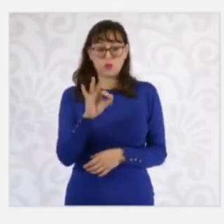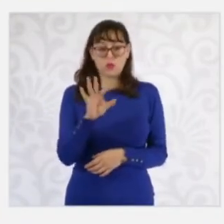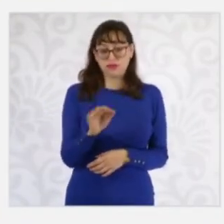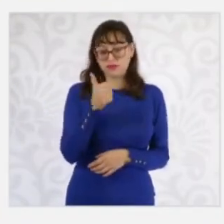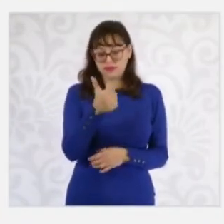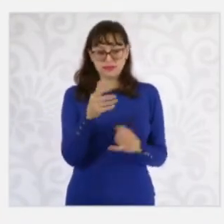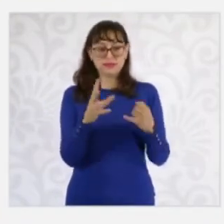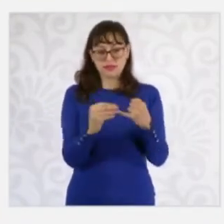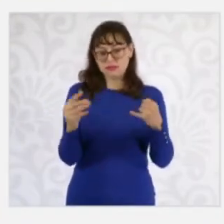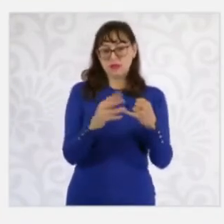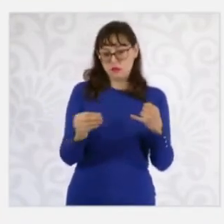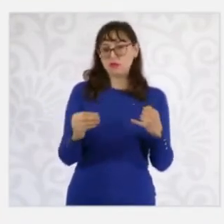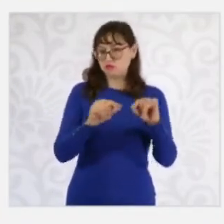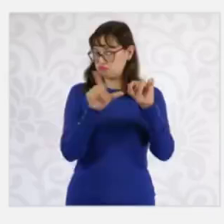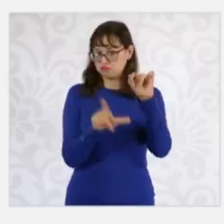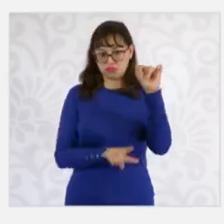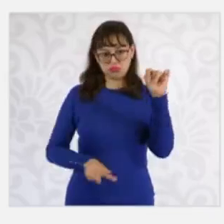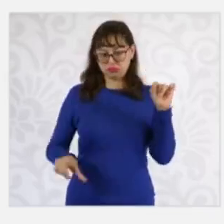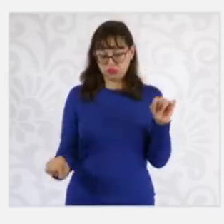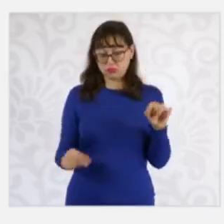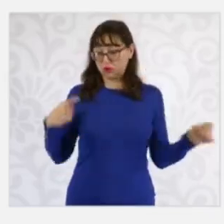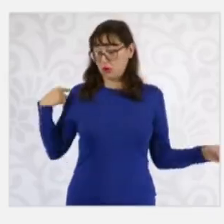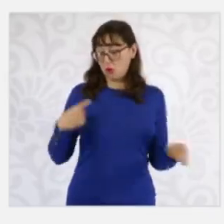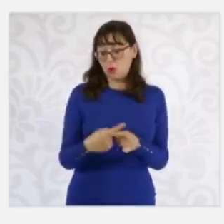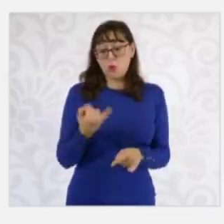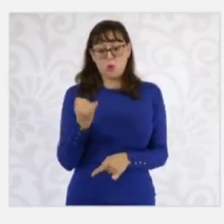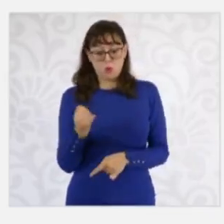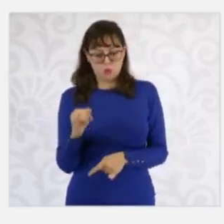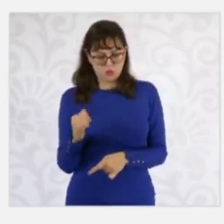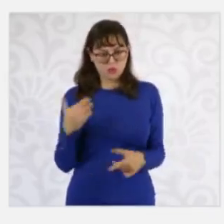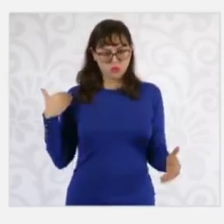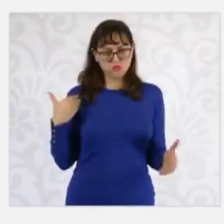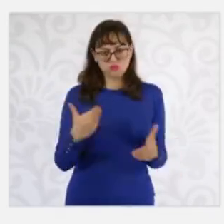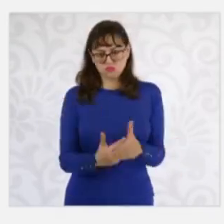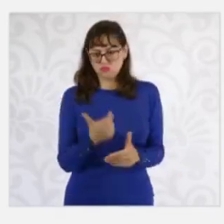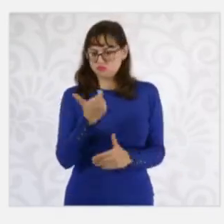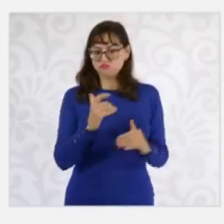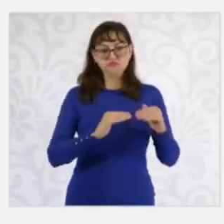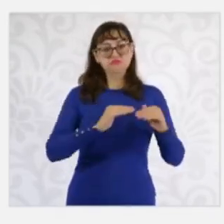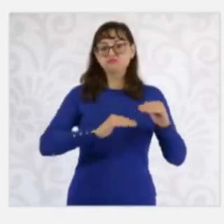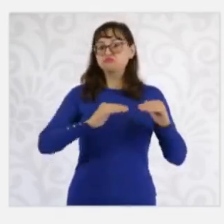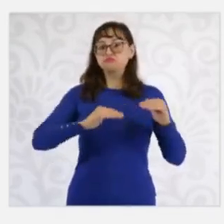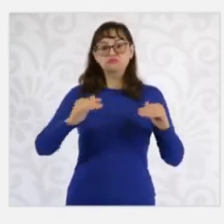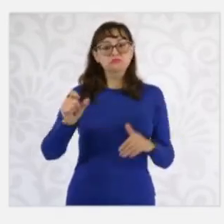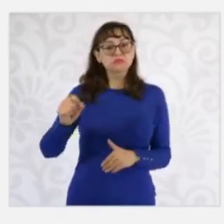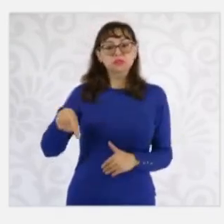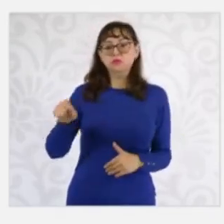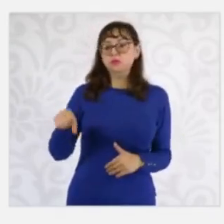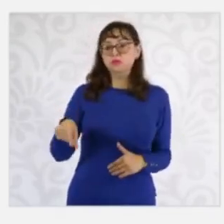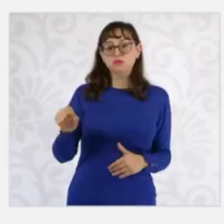centavos y desde el mes de junio de este año el comportamiento de su precio no ha presentado variaciones